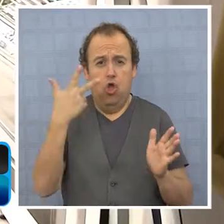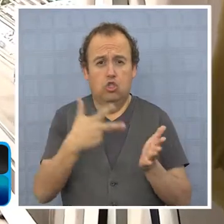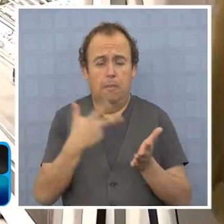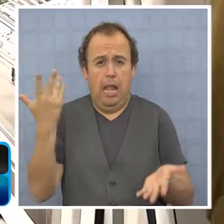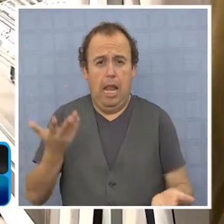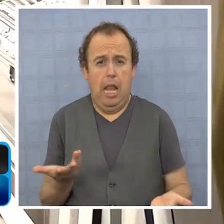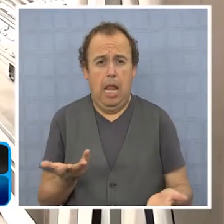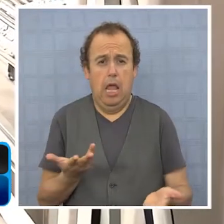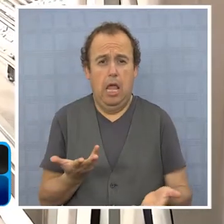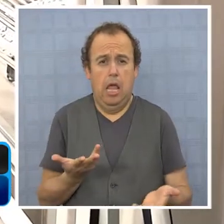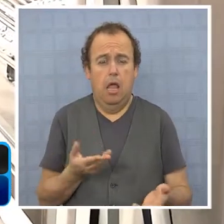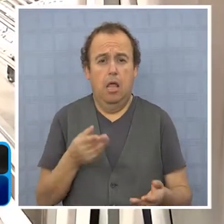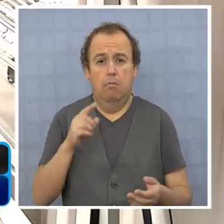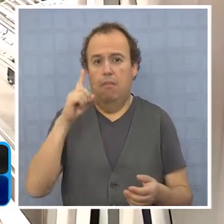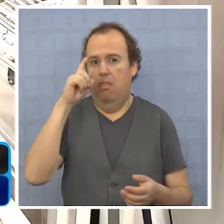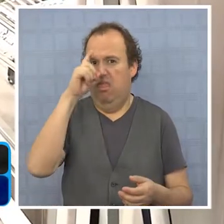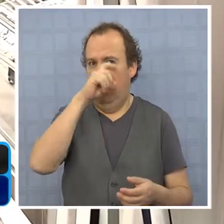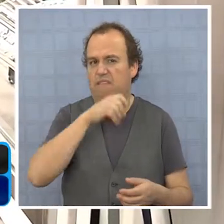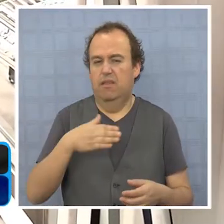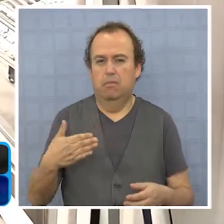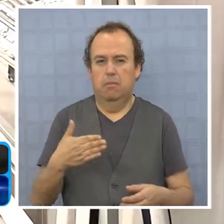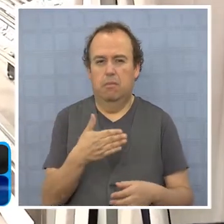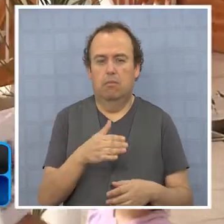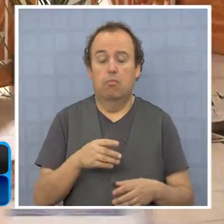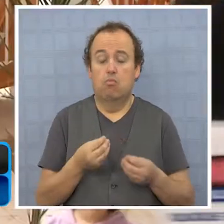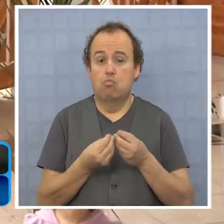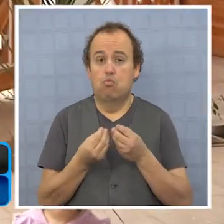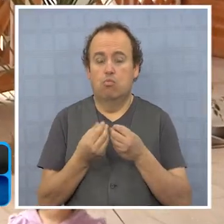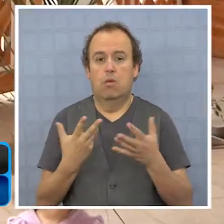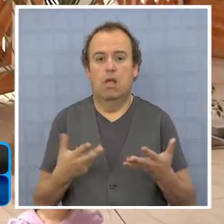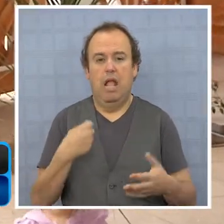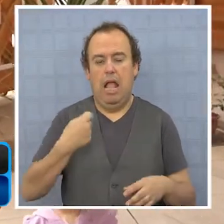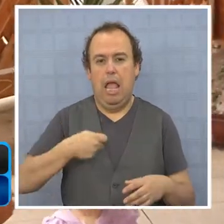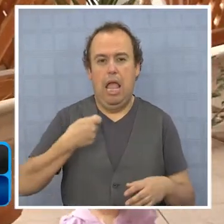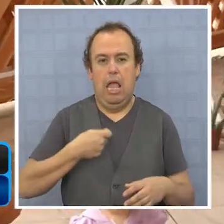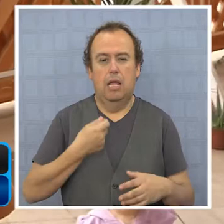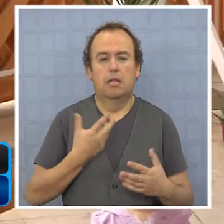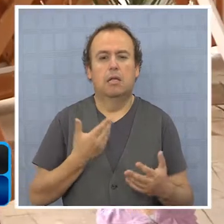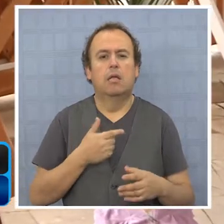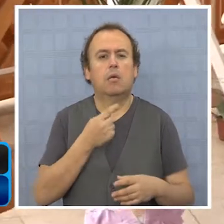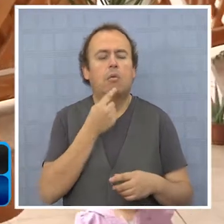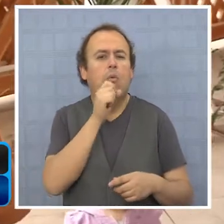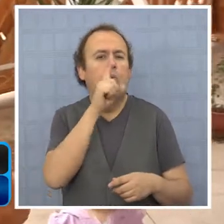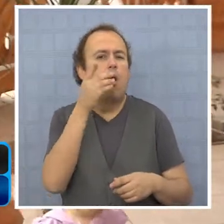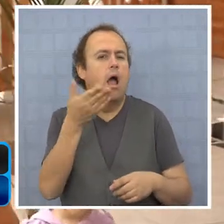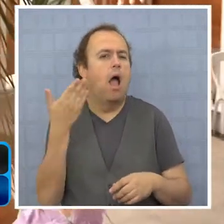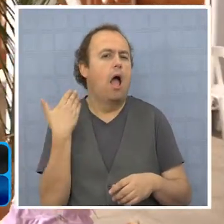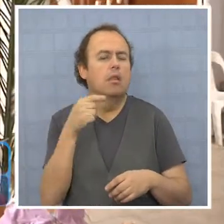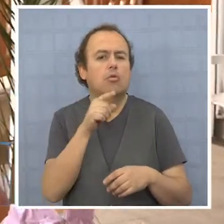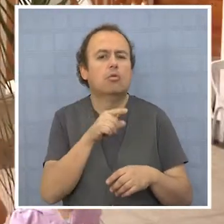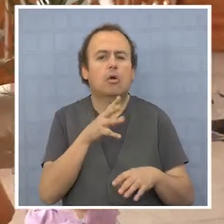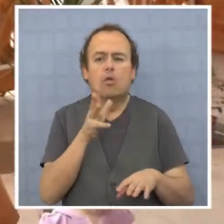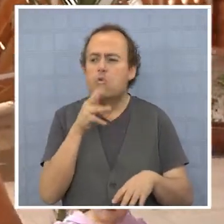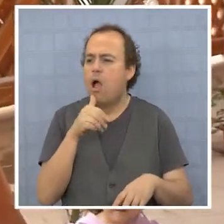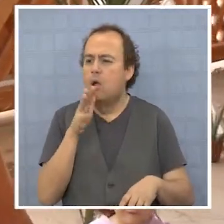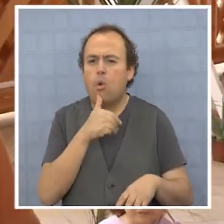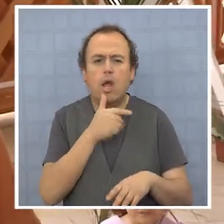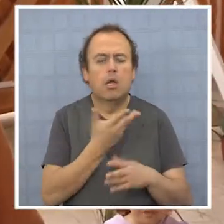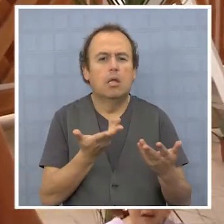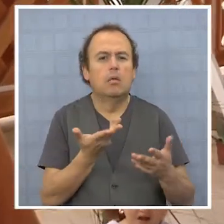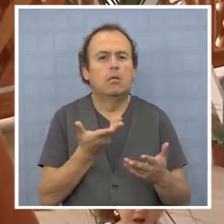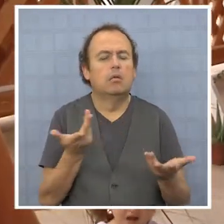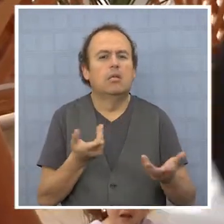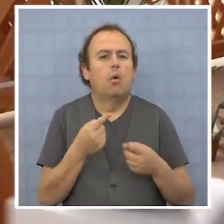hay más escasez, cuesta más encontrar productos del mar. ¿Cuáles son los productos que ahora no hay, que a lo mejor antes consumían y que ahora no